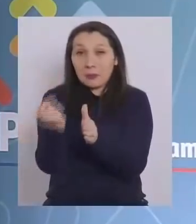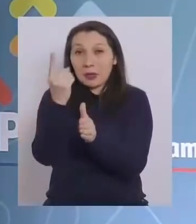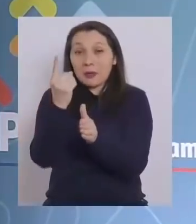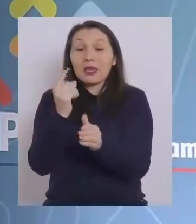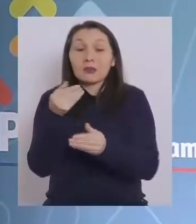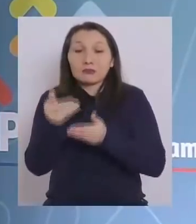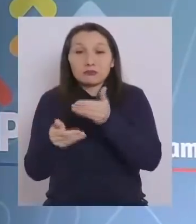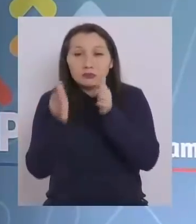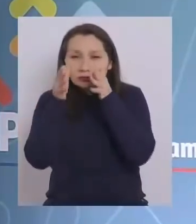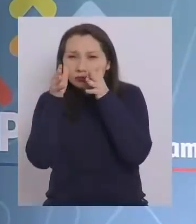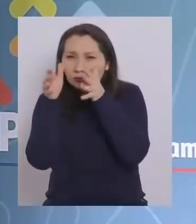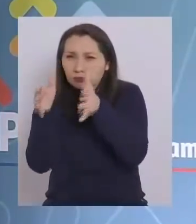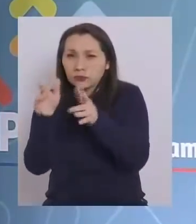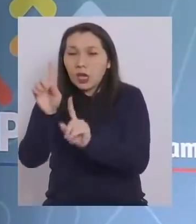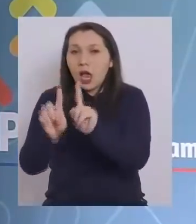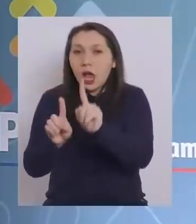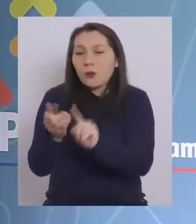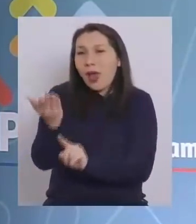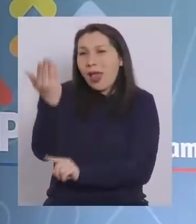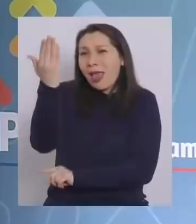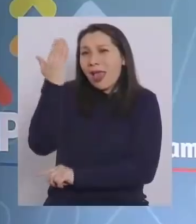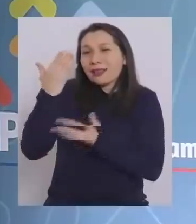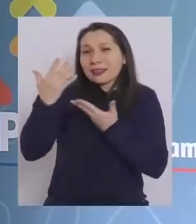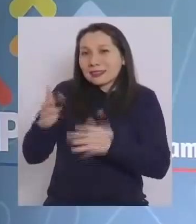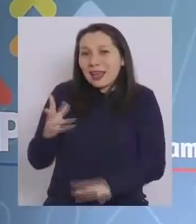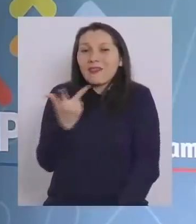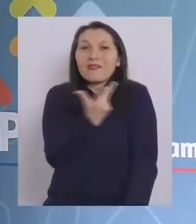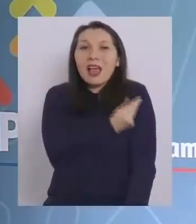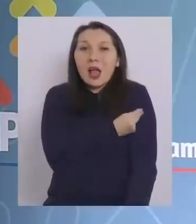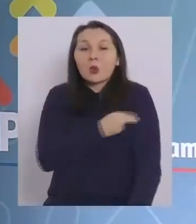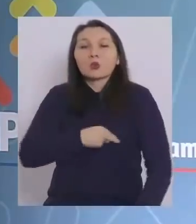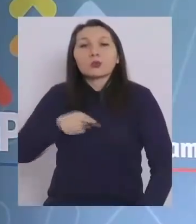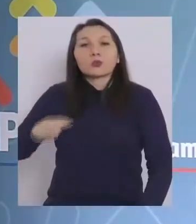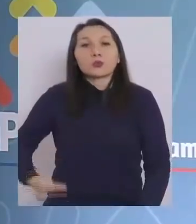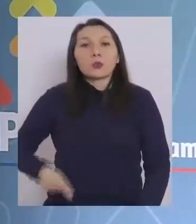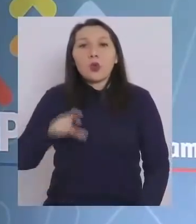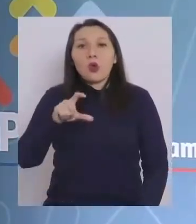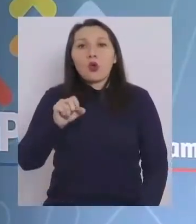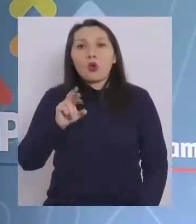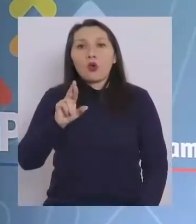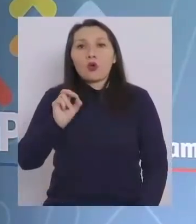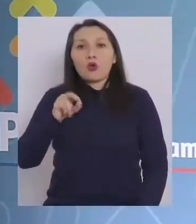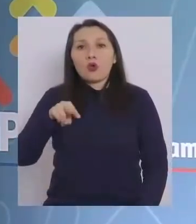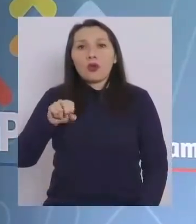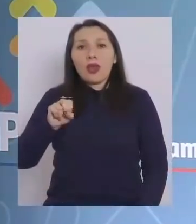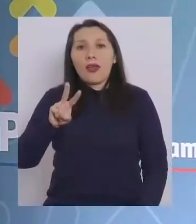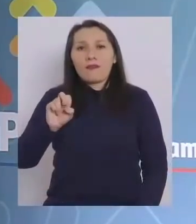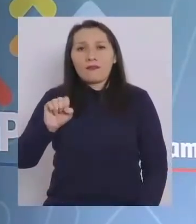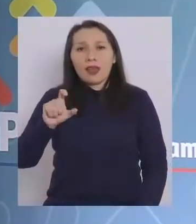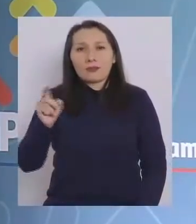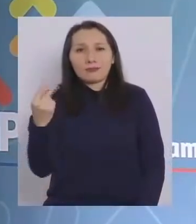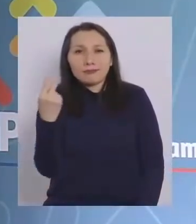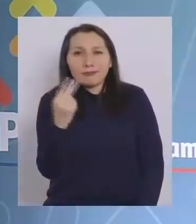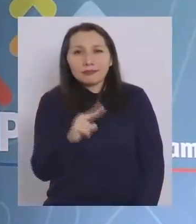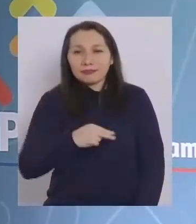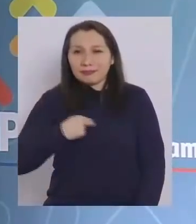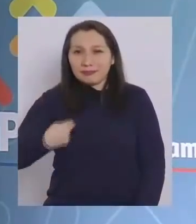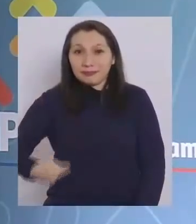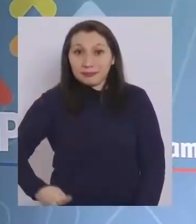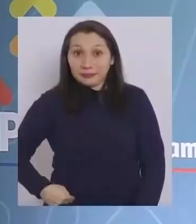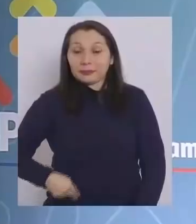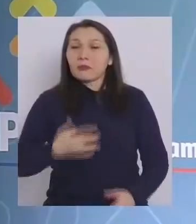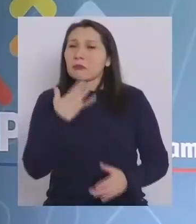el proceso se enfocará en aquellos que recibieron la vacuna CoronaVac del laboratorio Sinovac. Partiremos con los vacunados